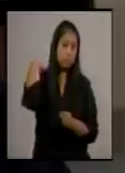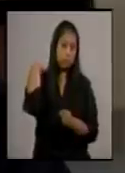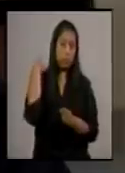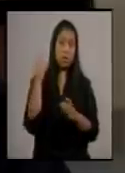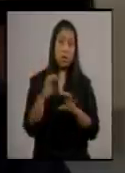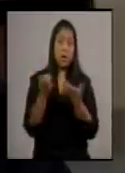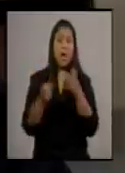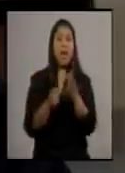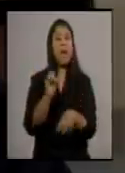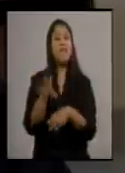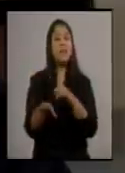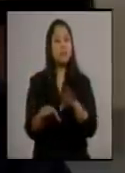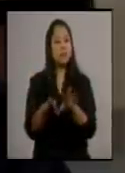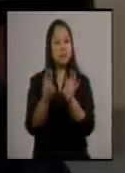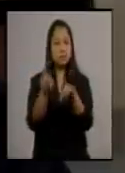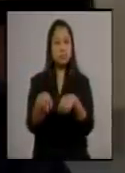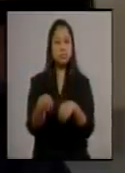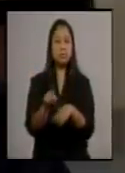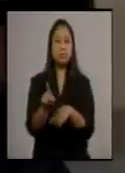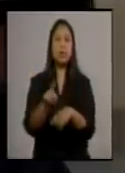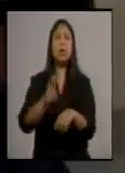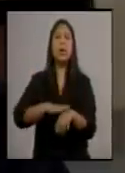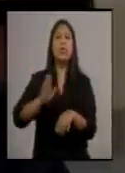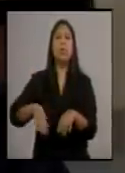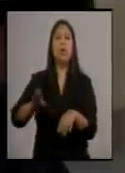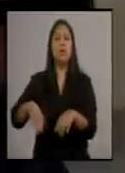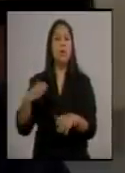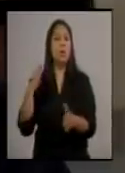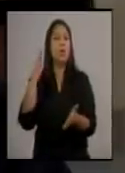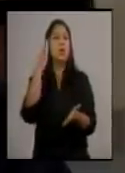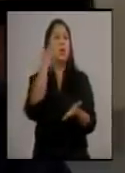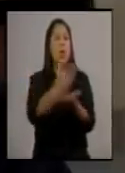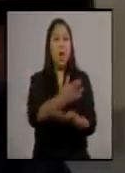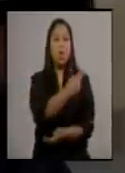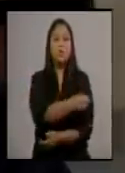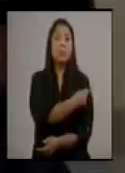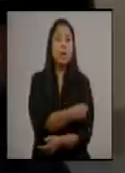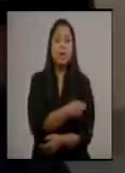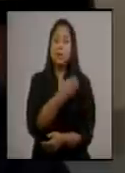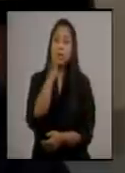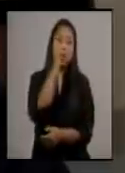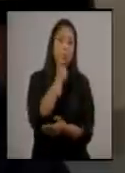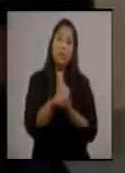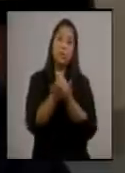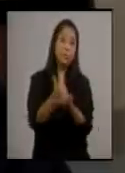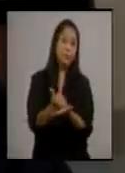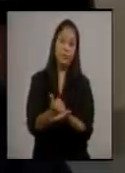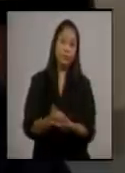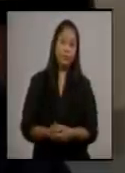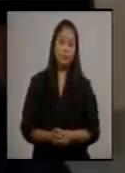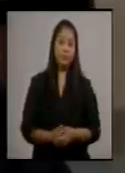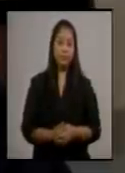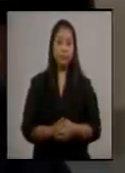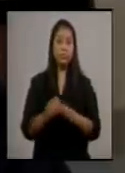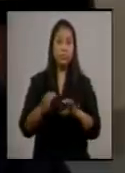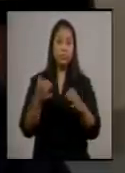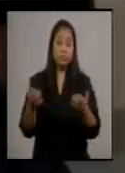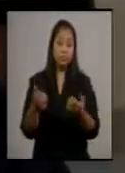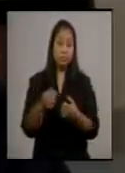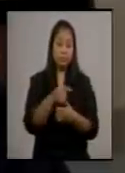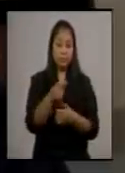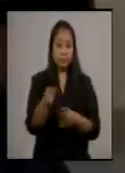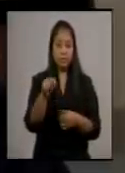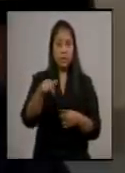la gente llegue tarde a los hospitales y desgraciadamente ya no se puede hacer mucho por ellos. A pesar de que